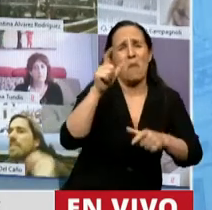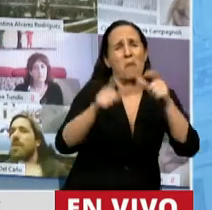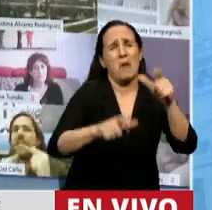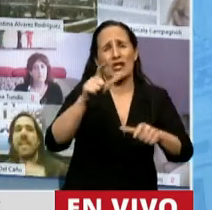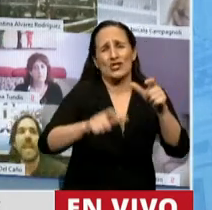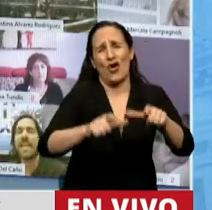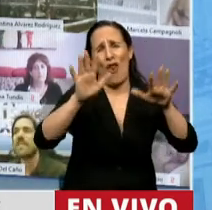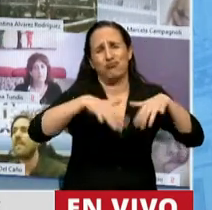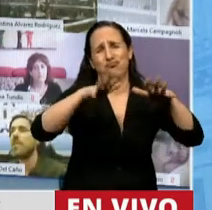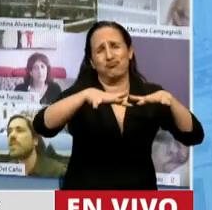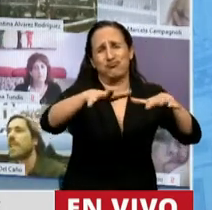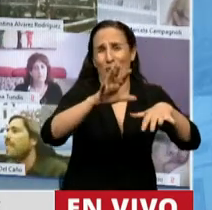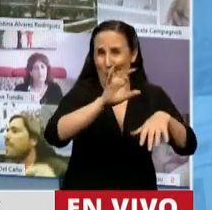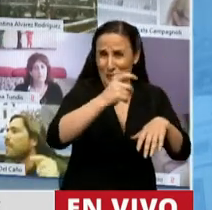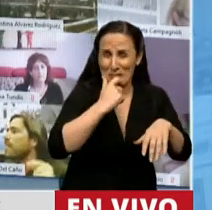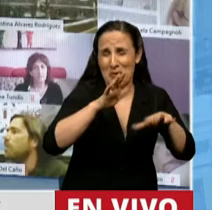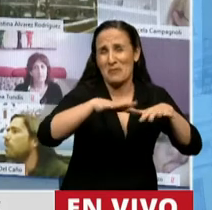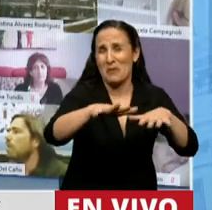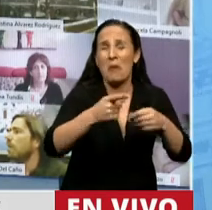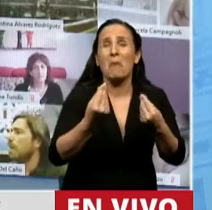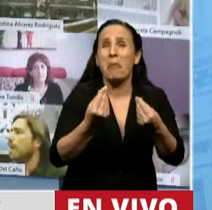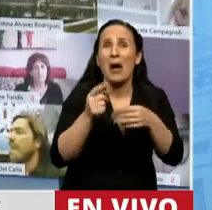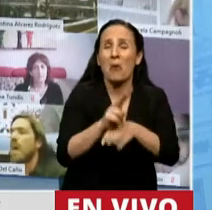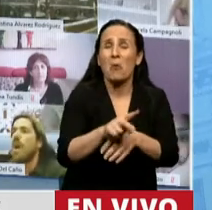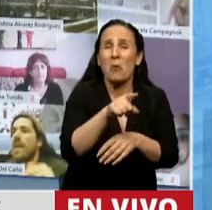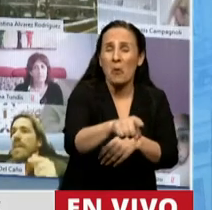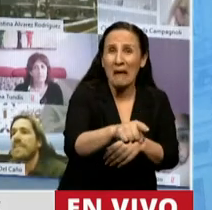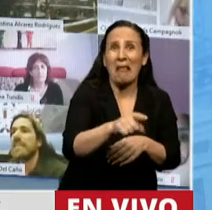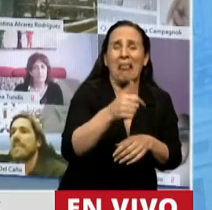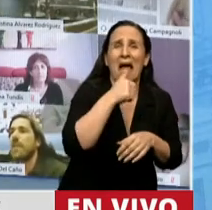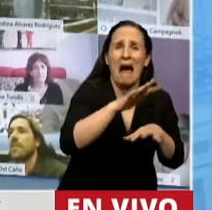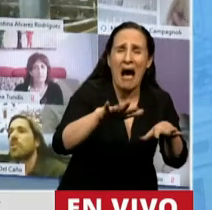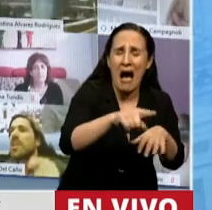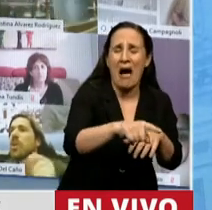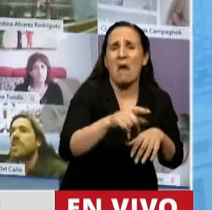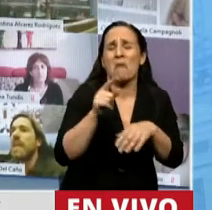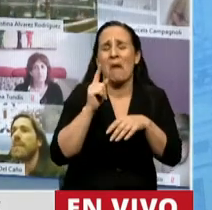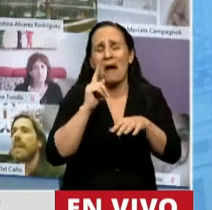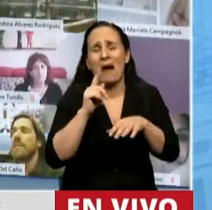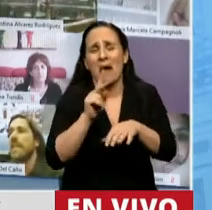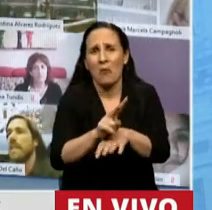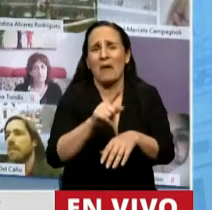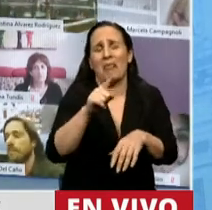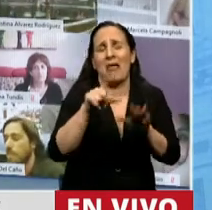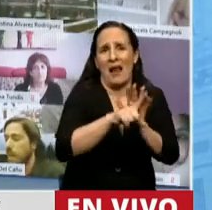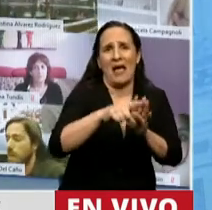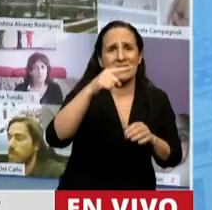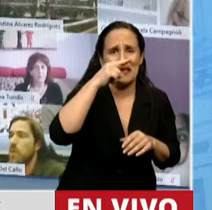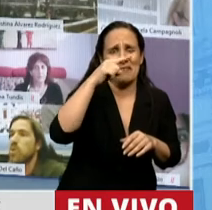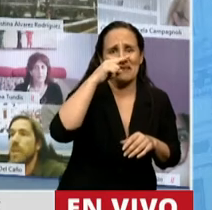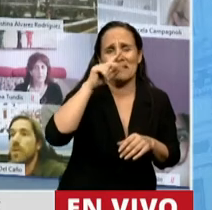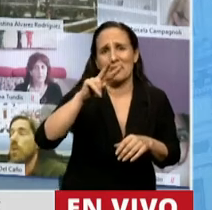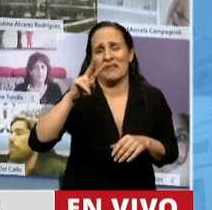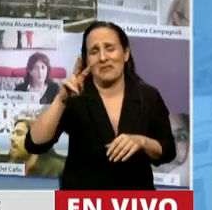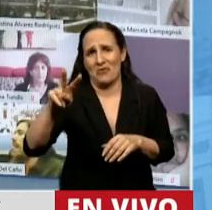calles de Mendoza defendiendo el agua y la 7722 en contra de la megaminería. Por supuesto, digo, porque